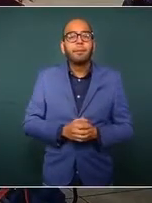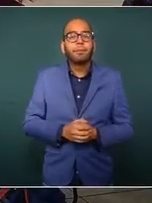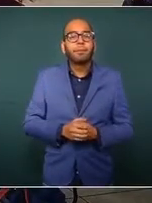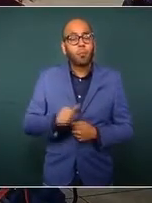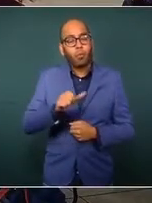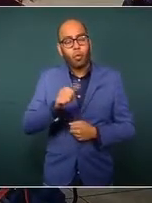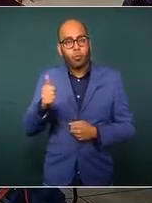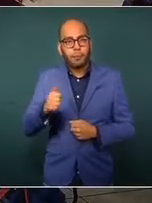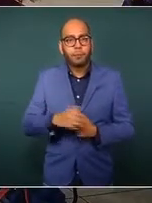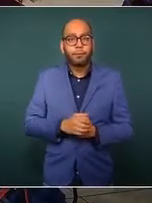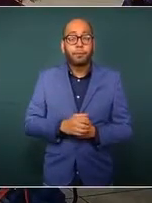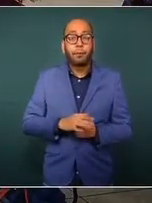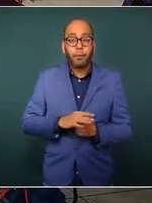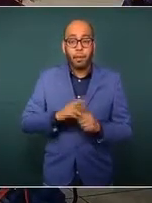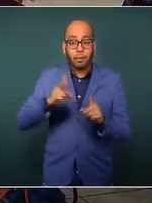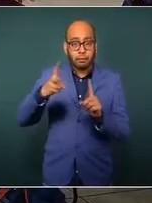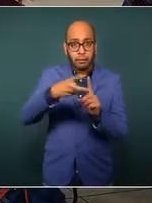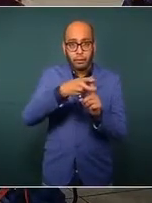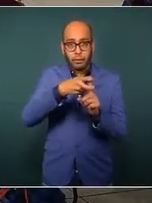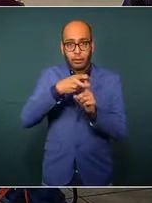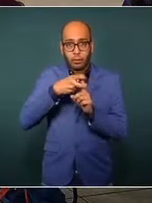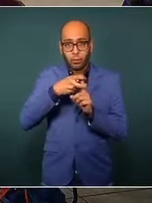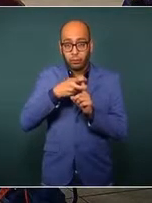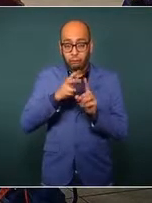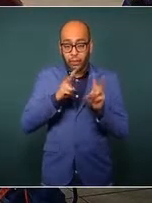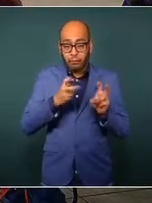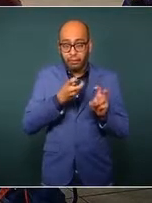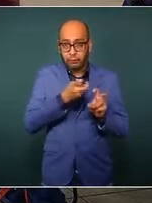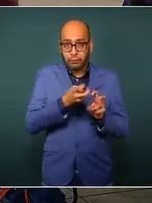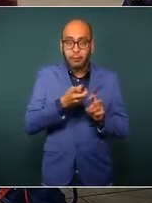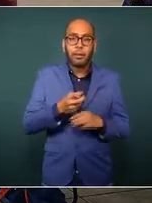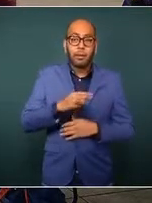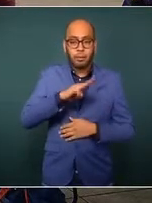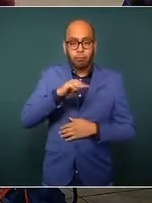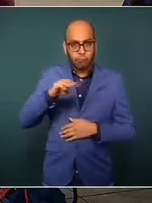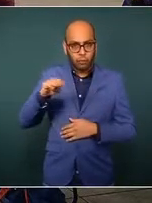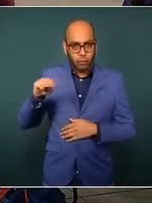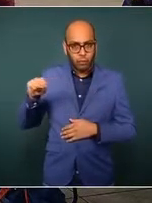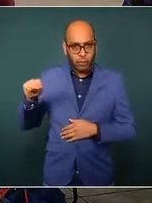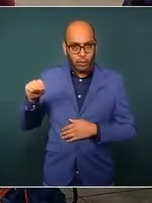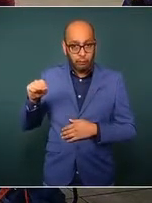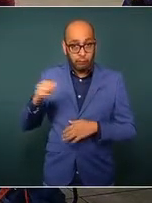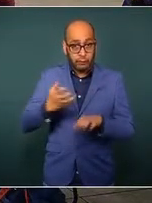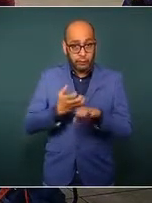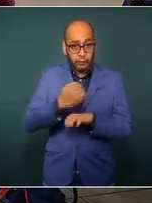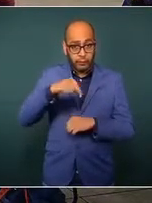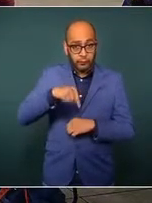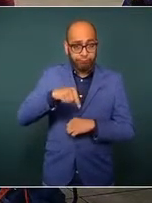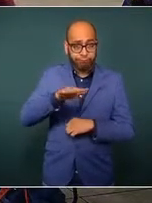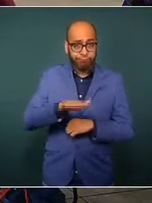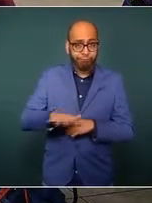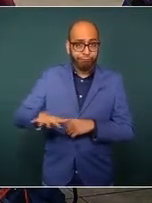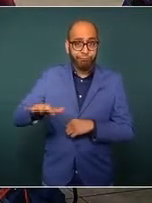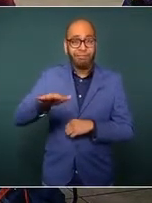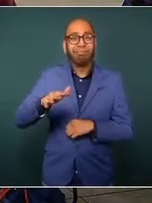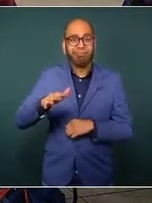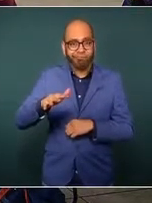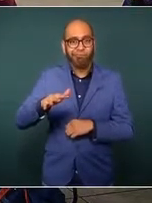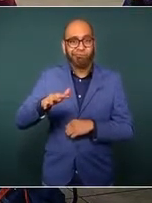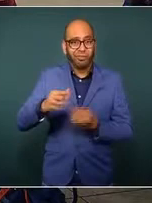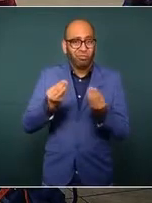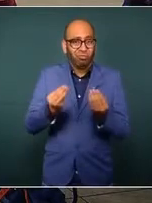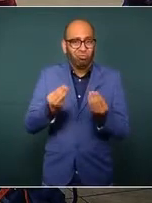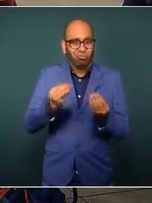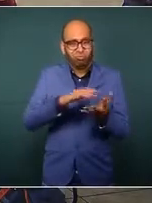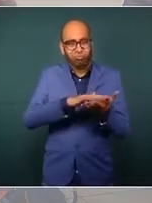En el caso del secuestro, Michoacán está en uno de los estados con una alta tasa de